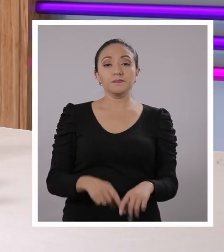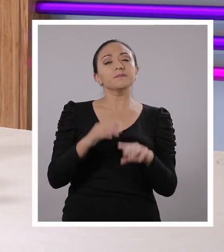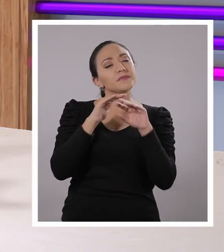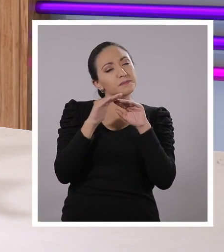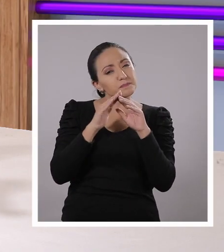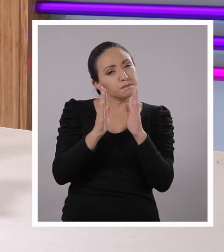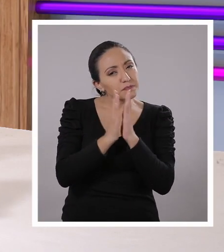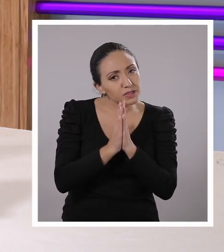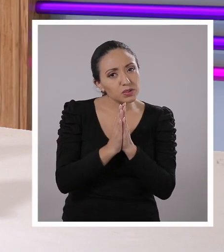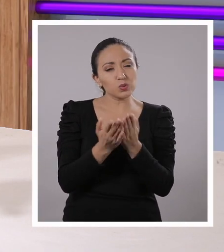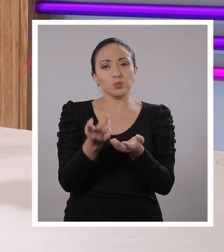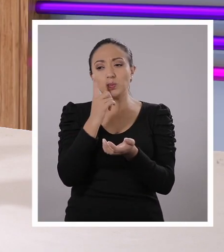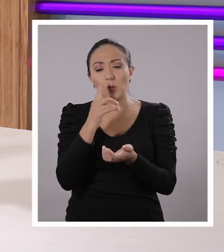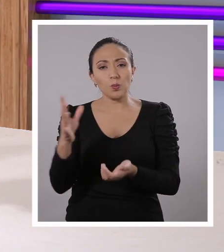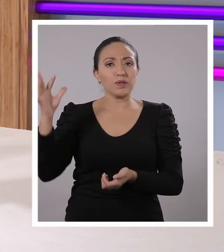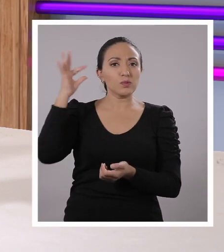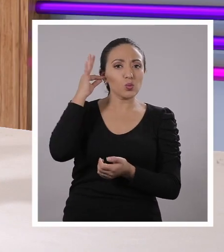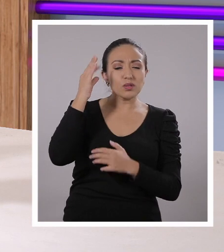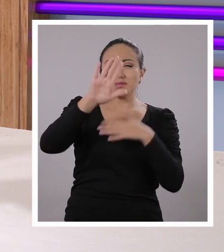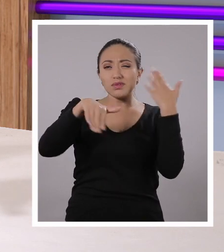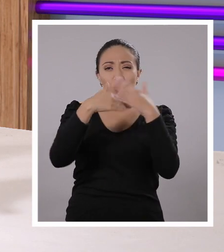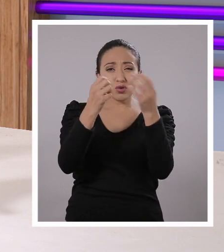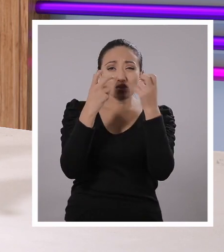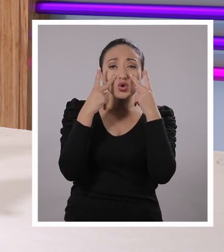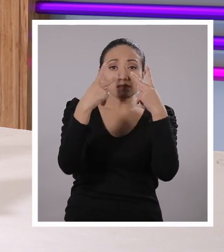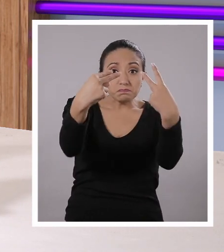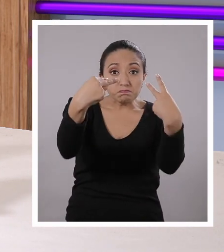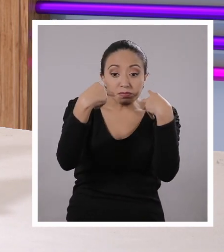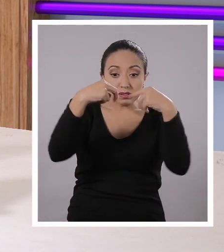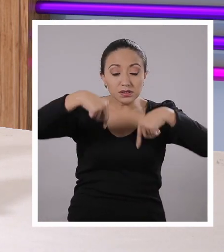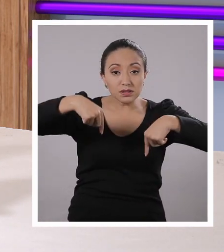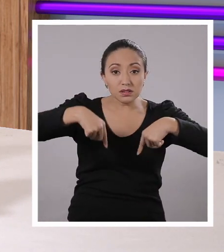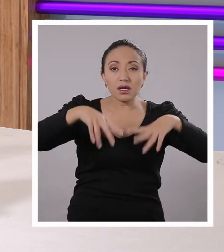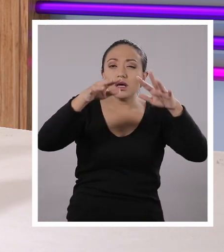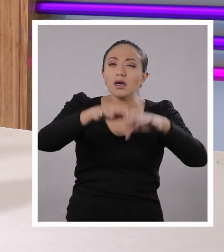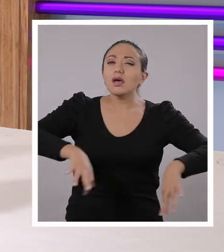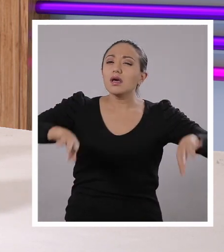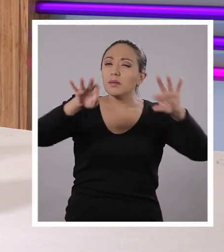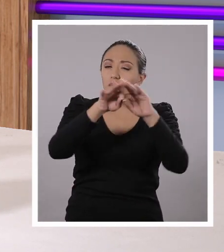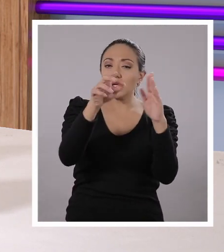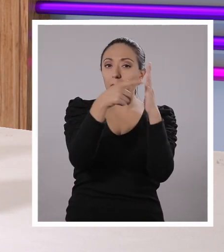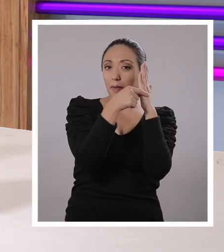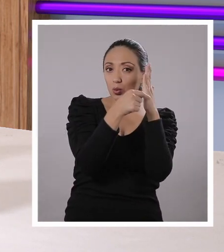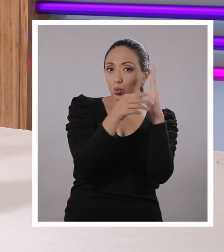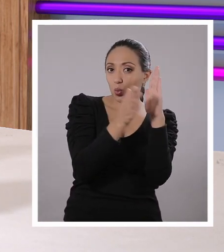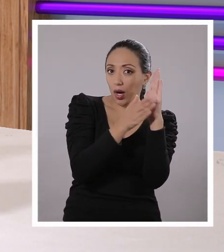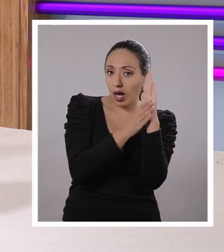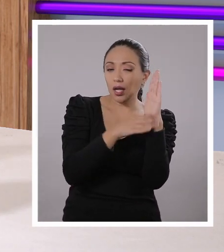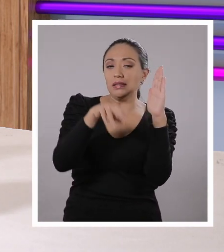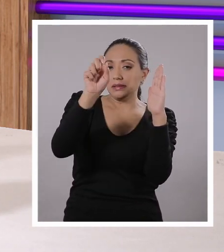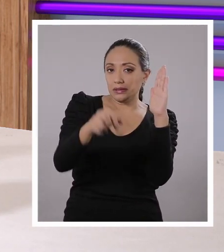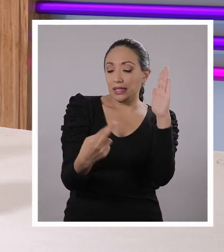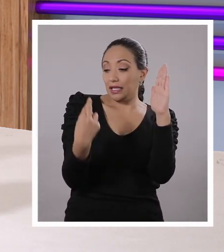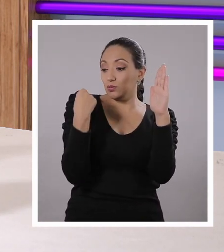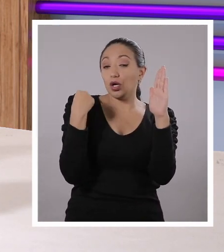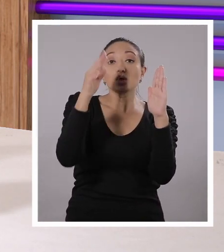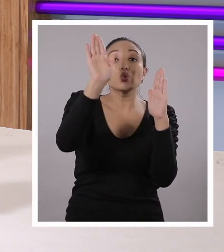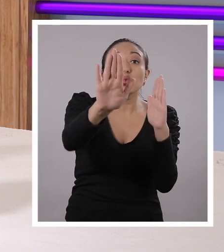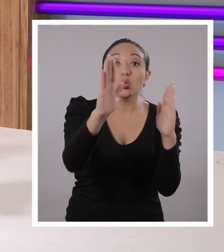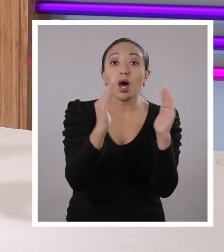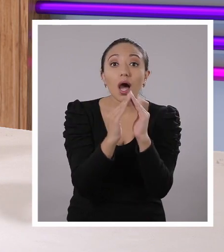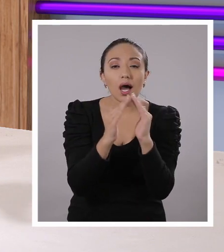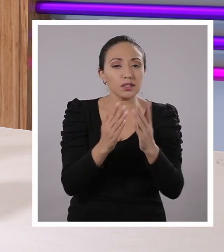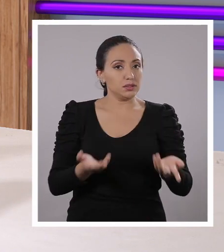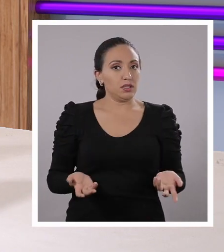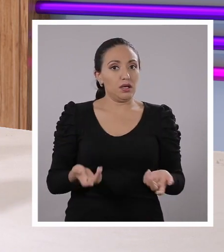Les invito a todos, a todas las personas que nos están escuchando. Es vital que tenga un manual de responsabilidad